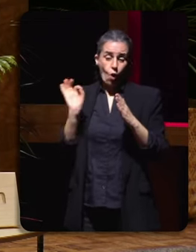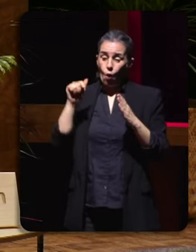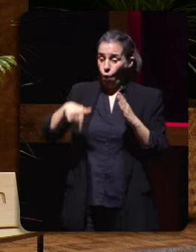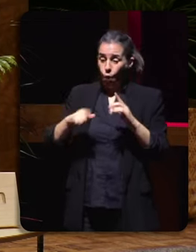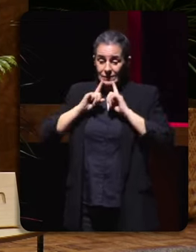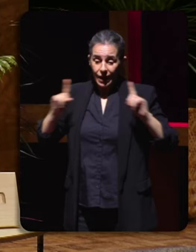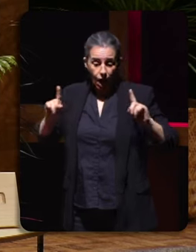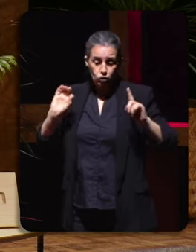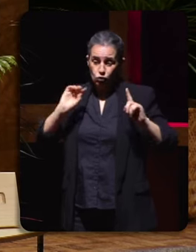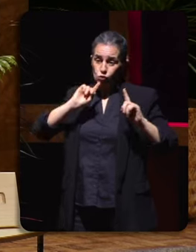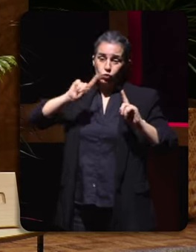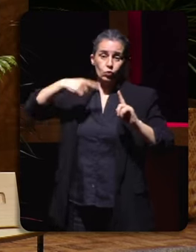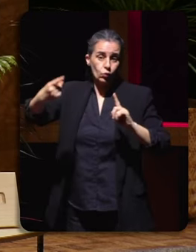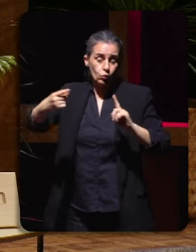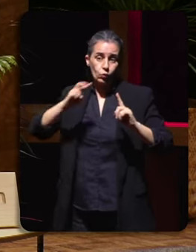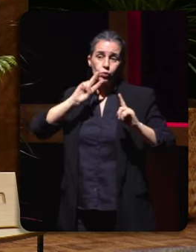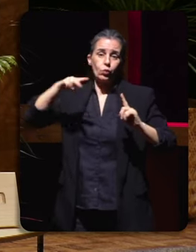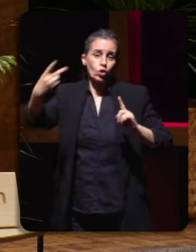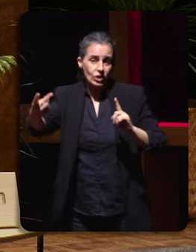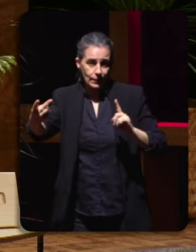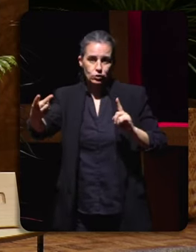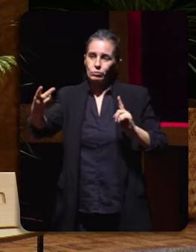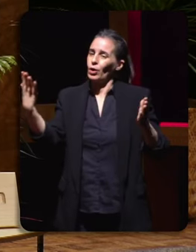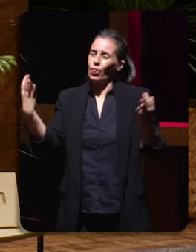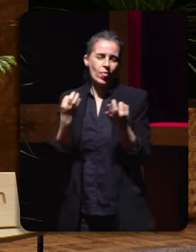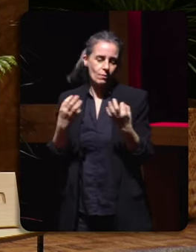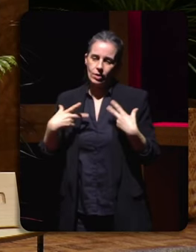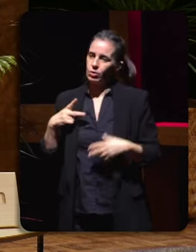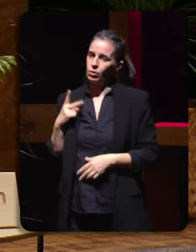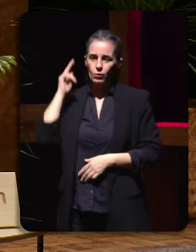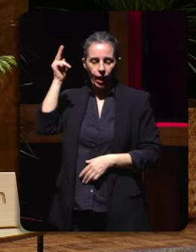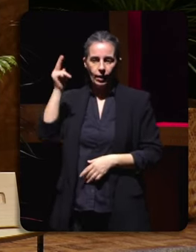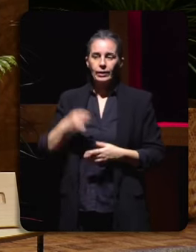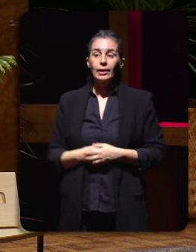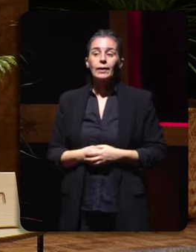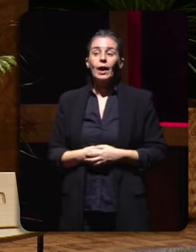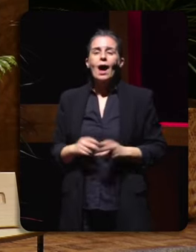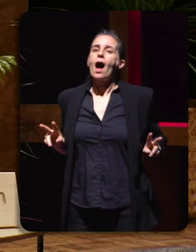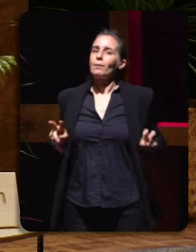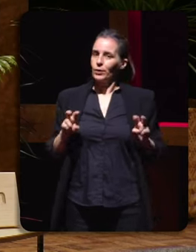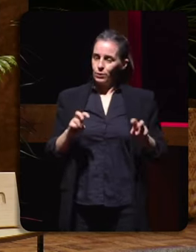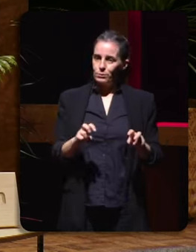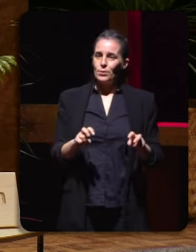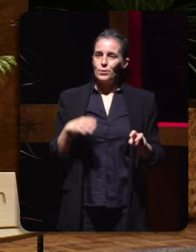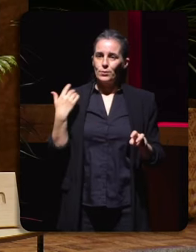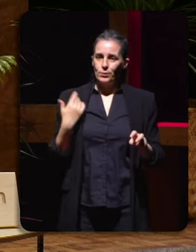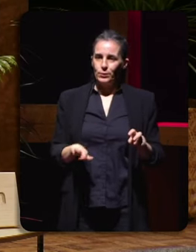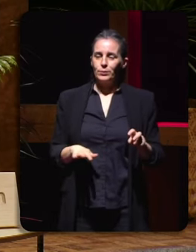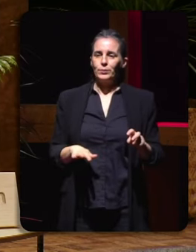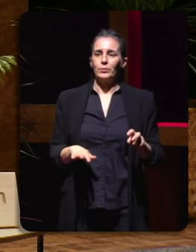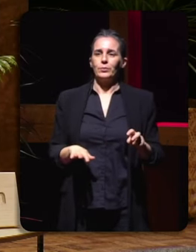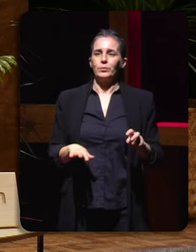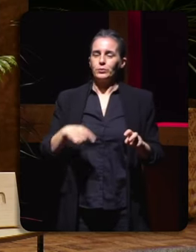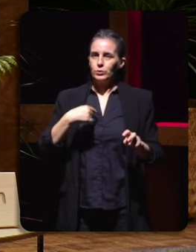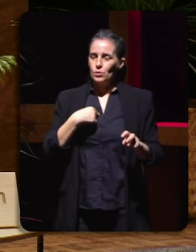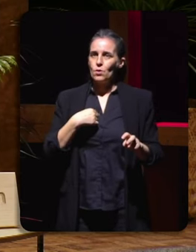ou o que ven pero esto se acaba confeso que o principio sobre todo tomei con